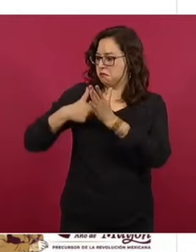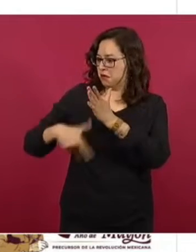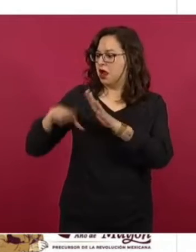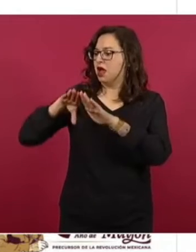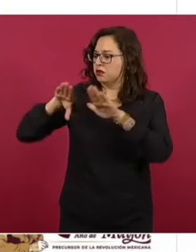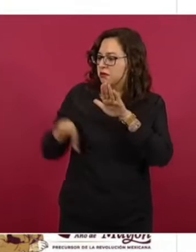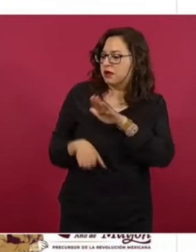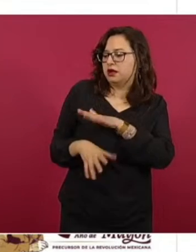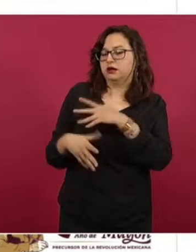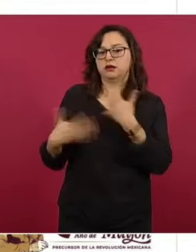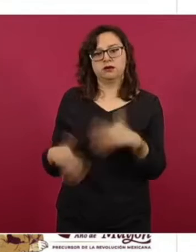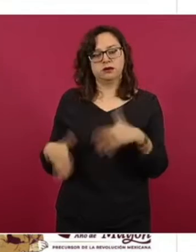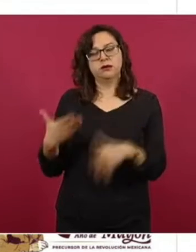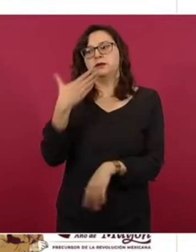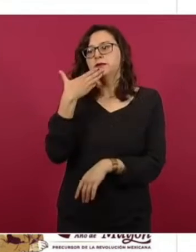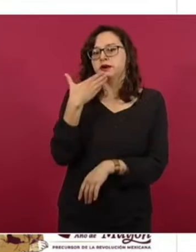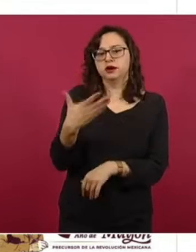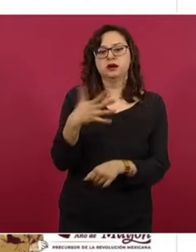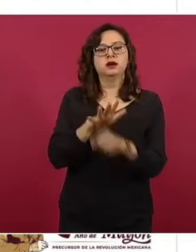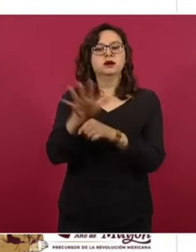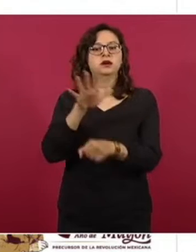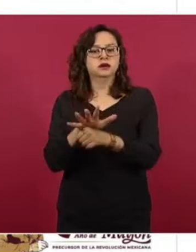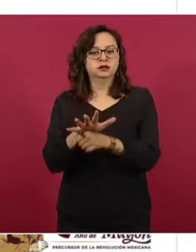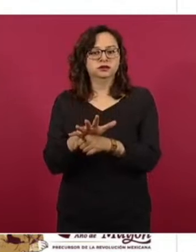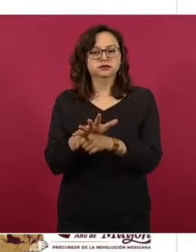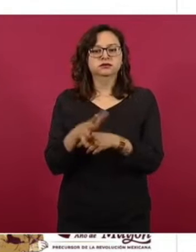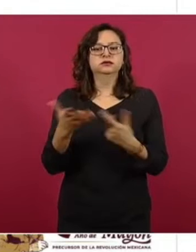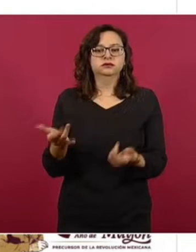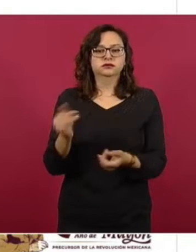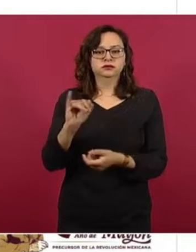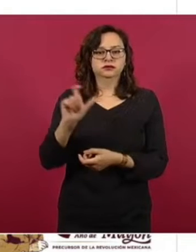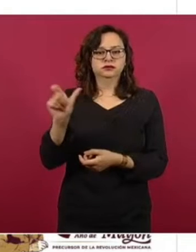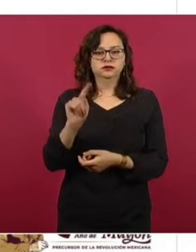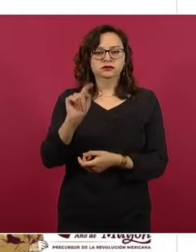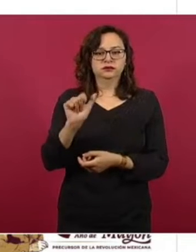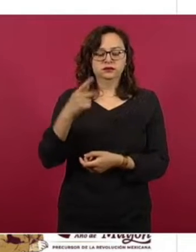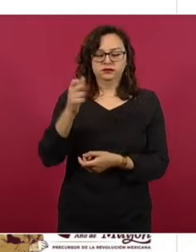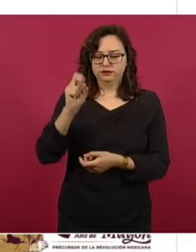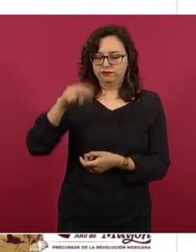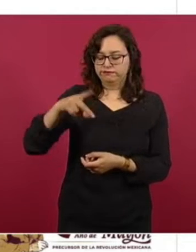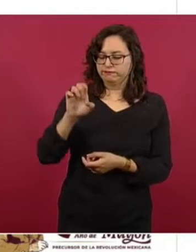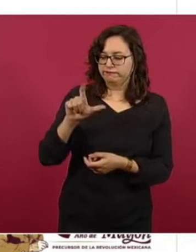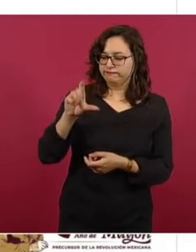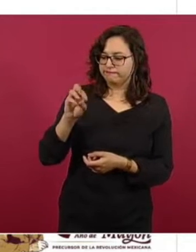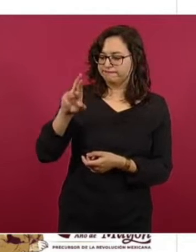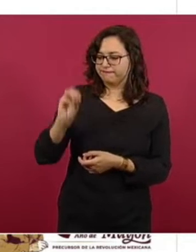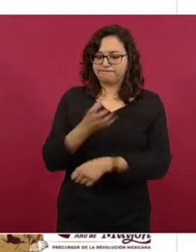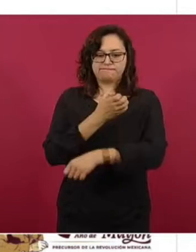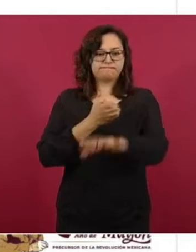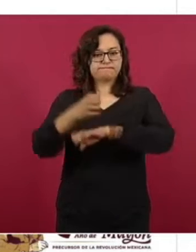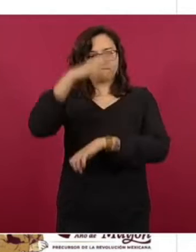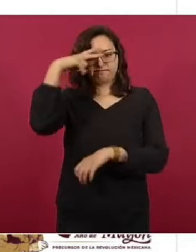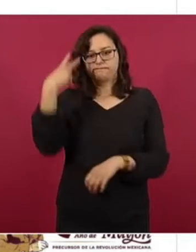precio máximo. En Ixtapan del Oro, Estado de México,